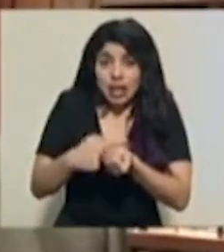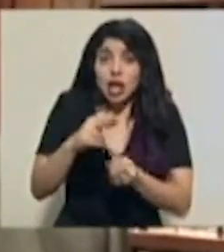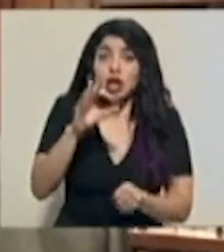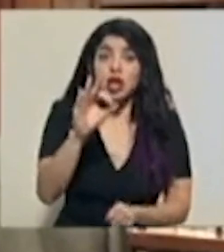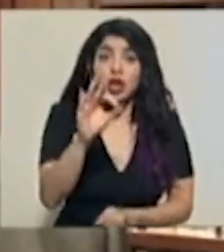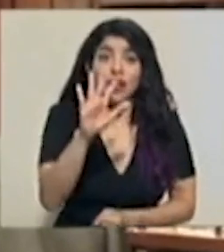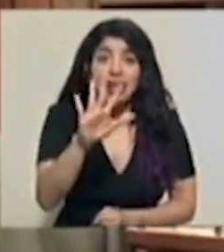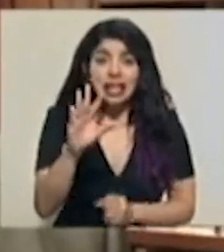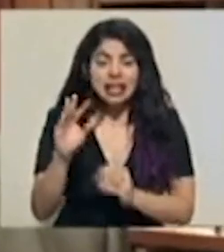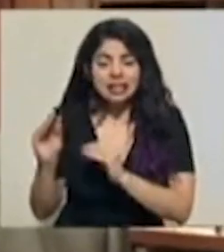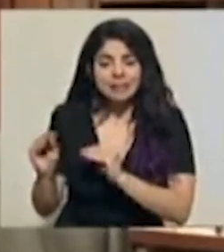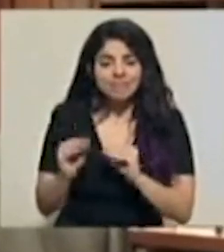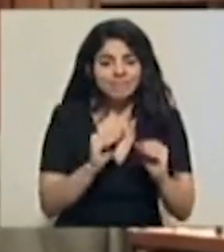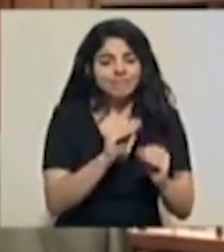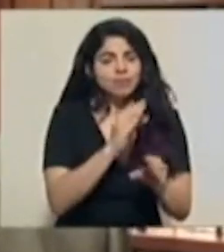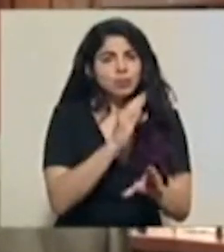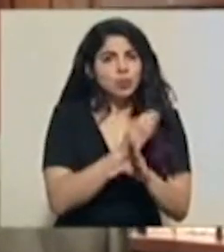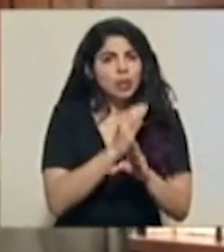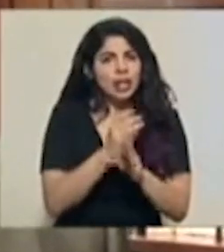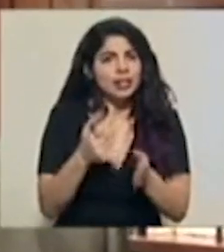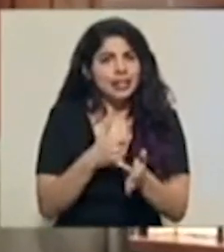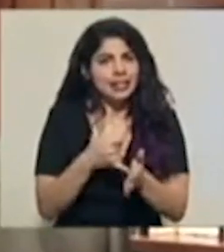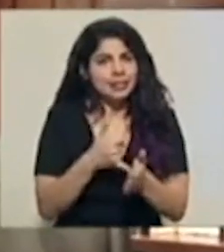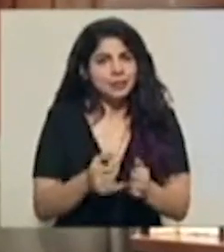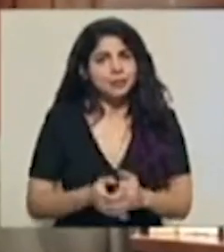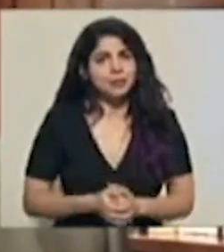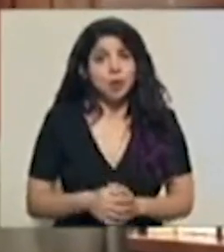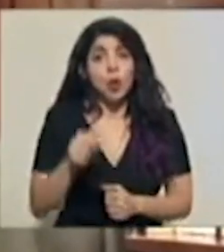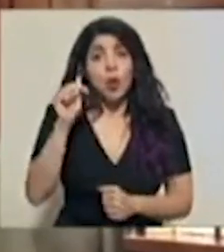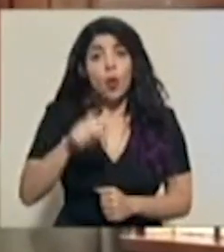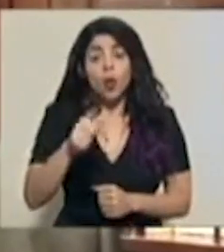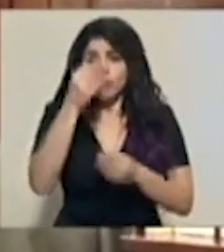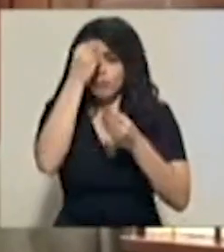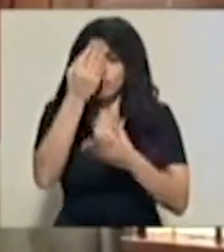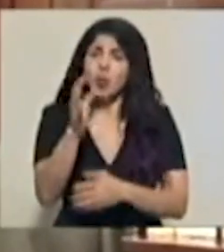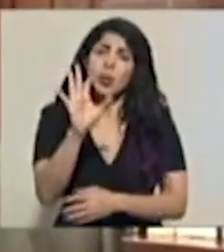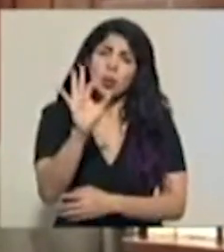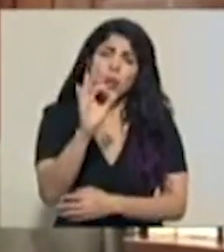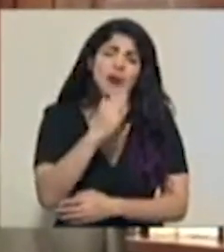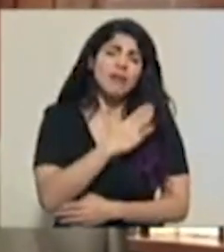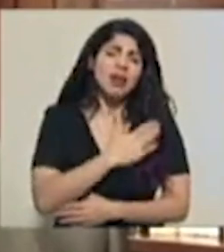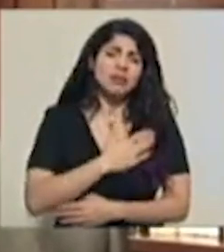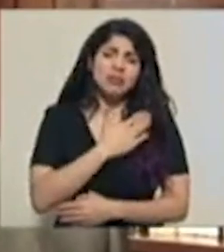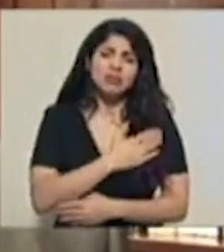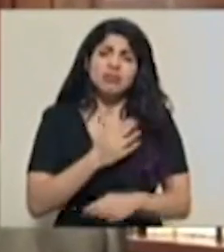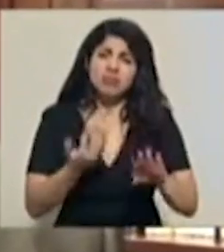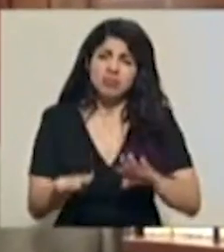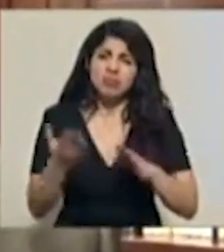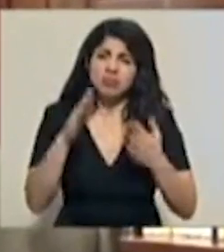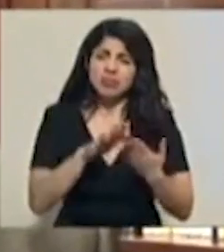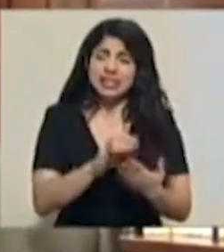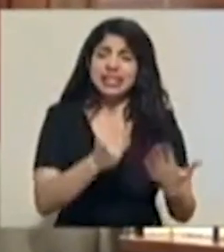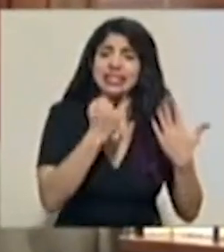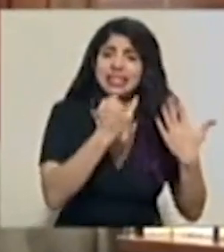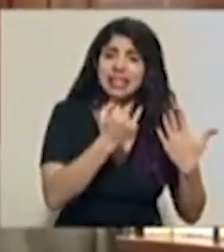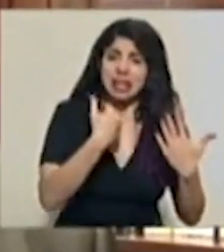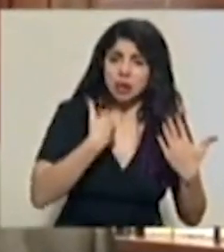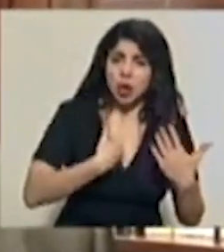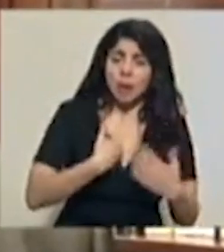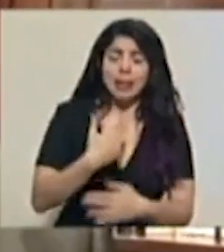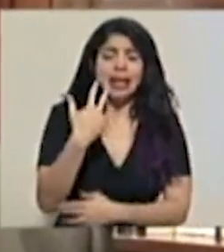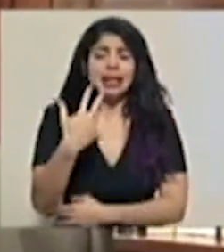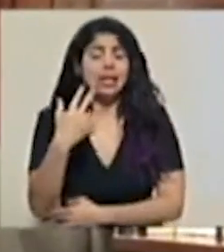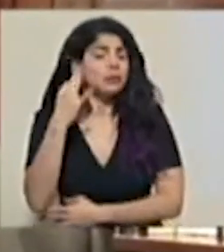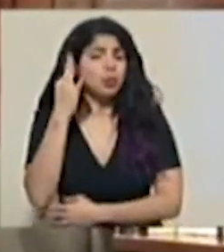ellas están en cuidados intensivos. Para el día de hoy, se reportan 9 lamentables fallecimientos, 6 hombres y 3